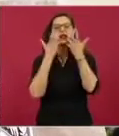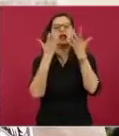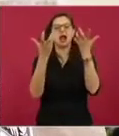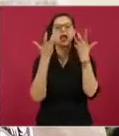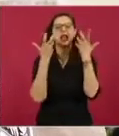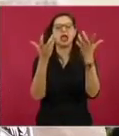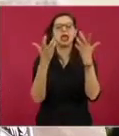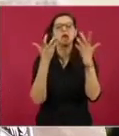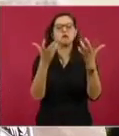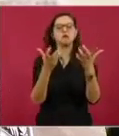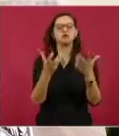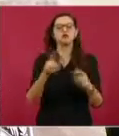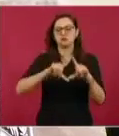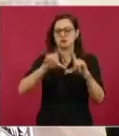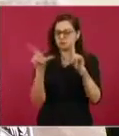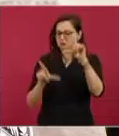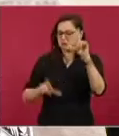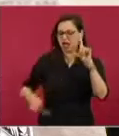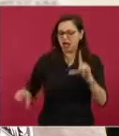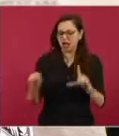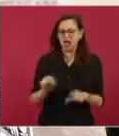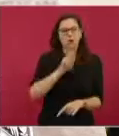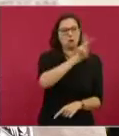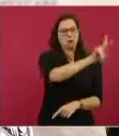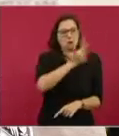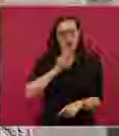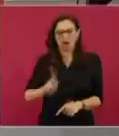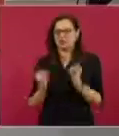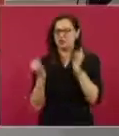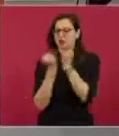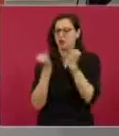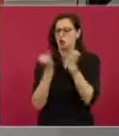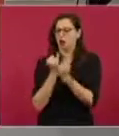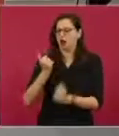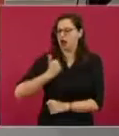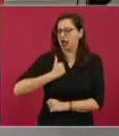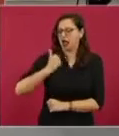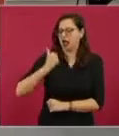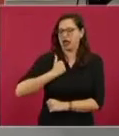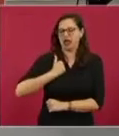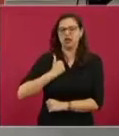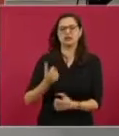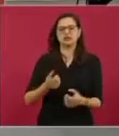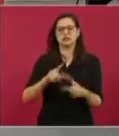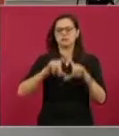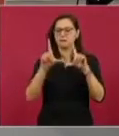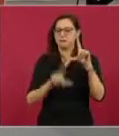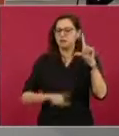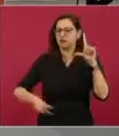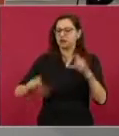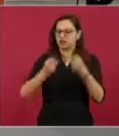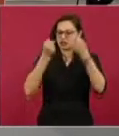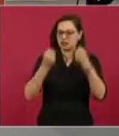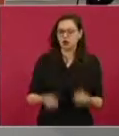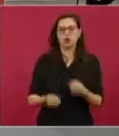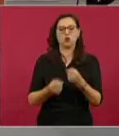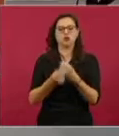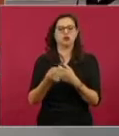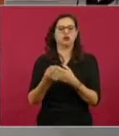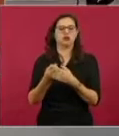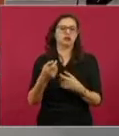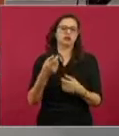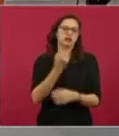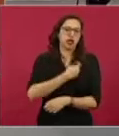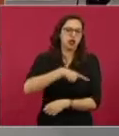de los ciudadanos por un país seguro, un estado de derecho, educación, salud,